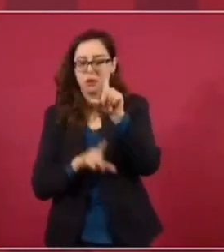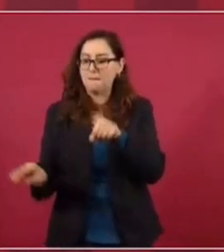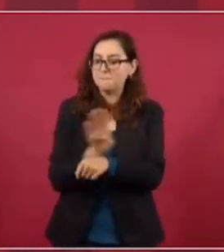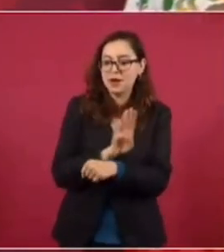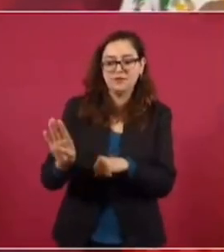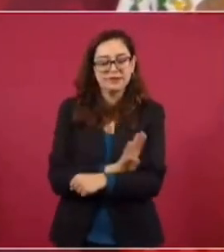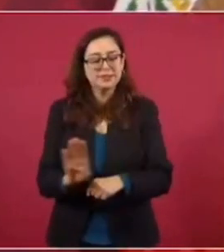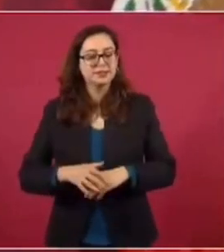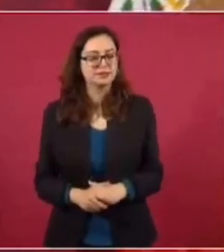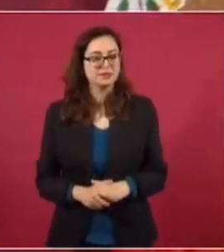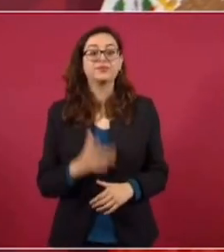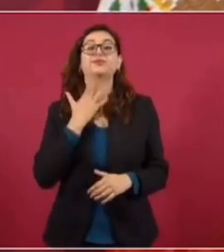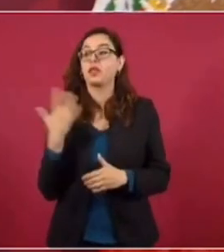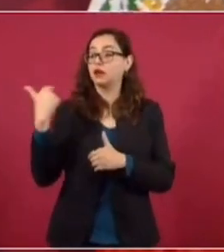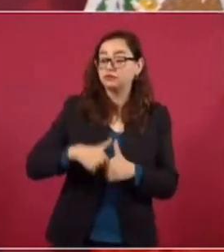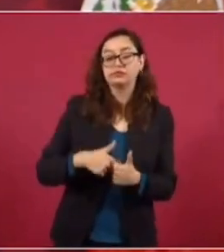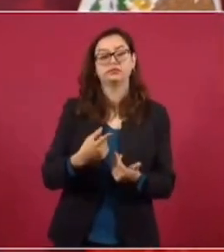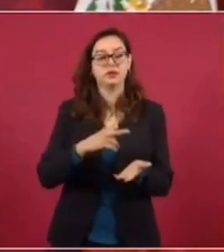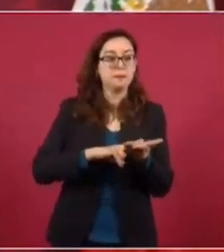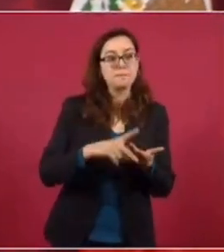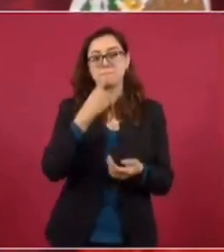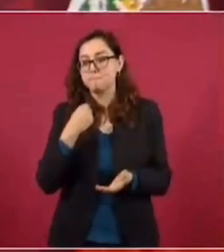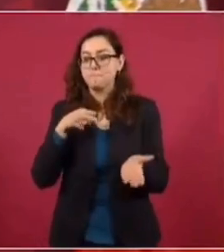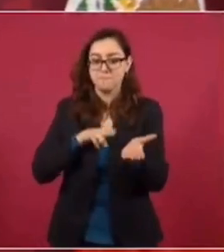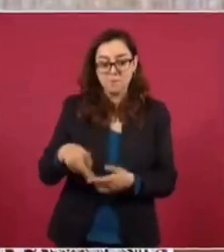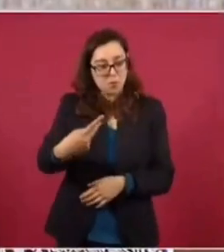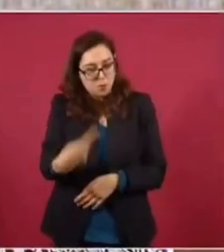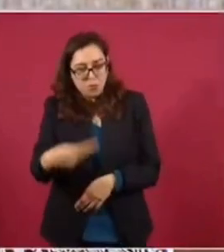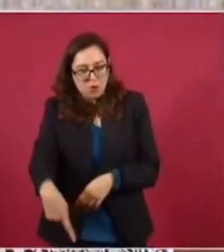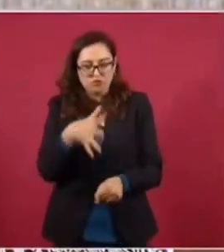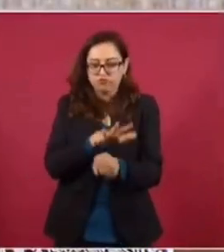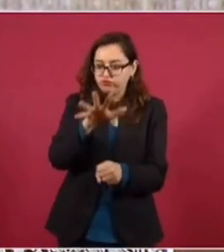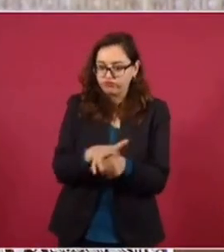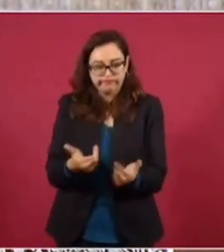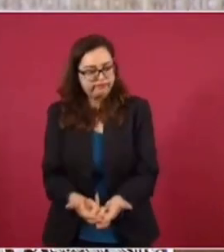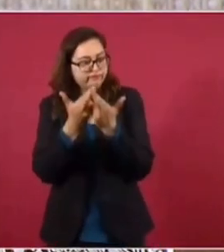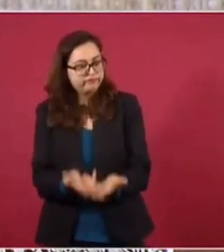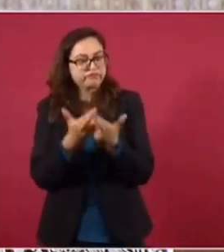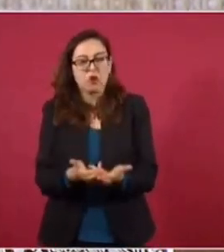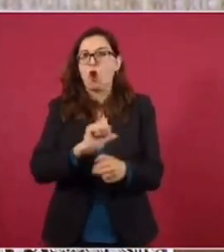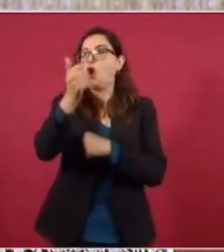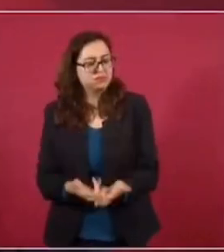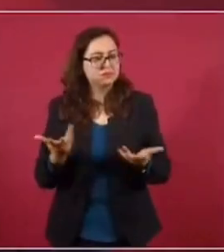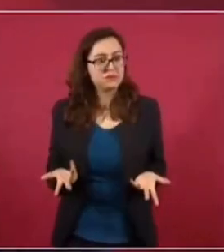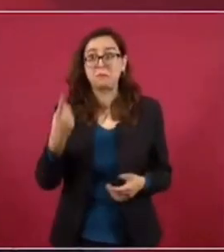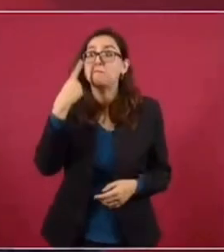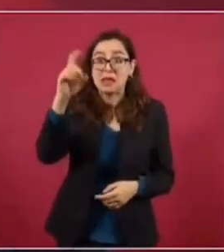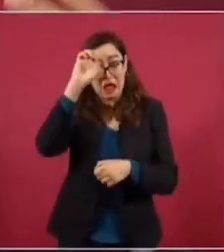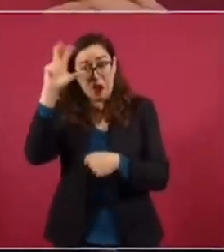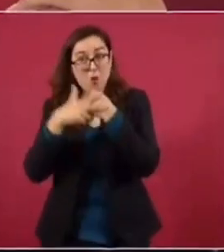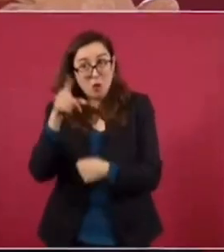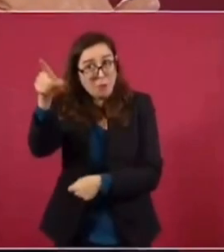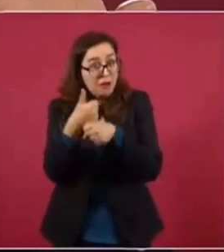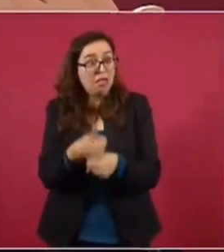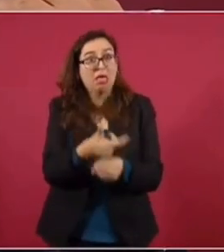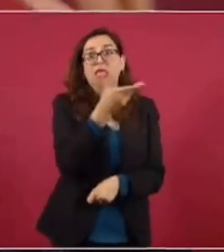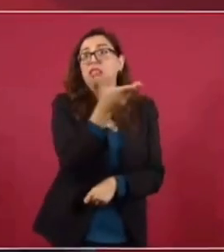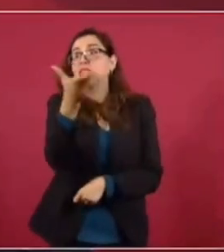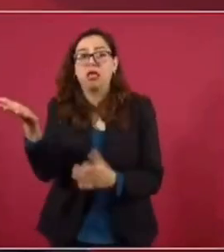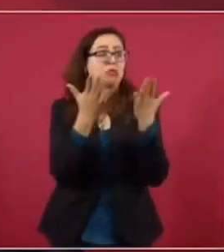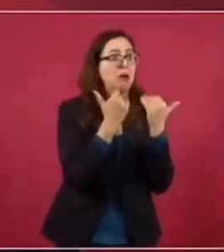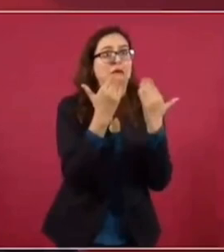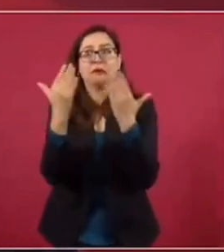combustibles significa que no nos pase lo que está sucediendo, lamentablemente, en Europa. Que llevábamos